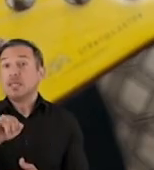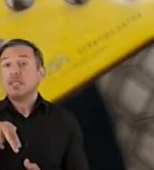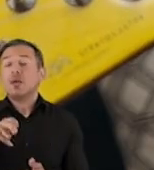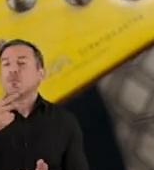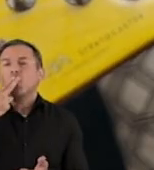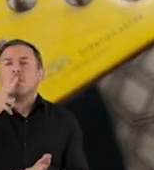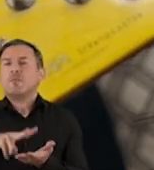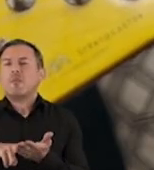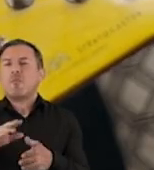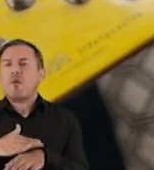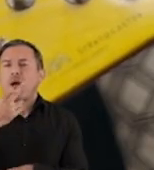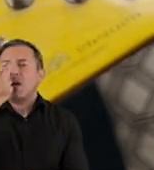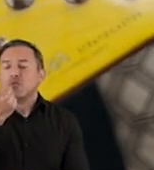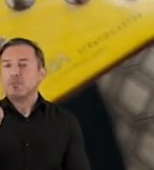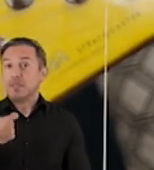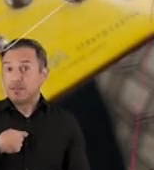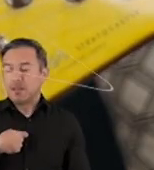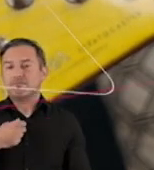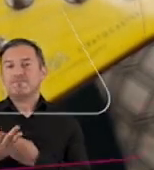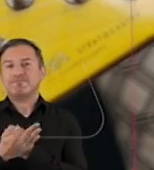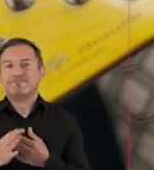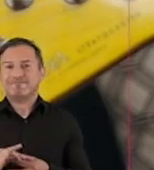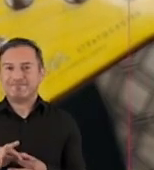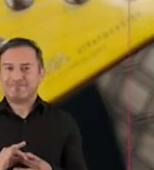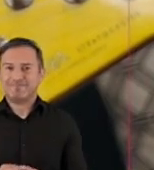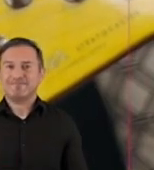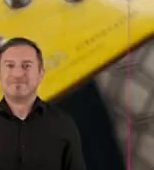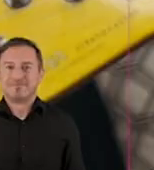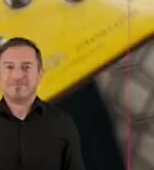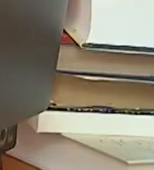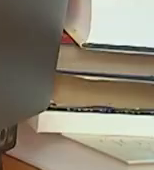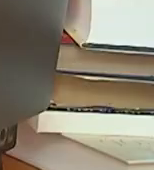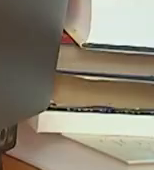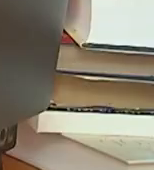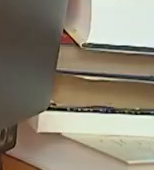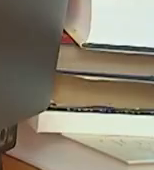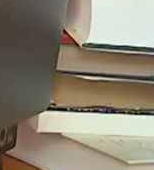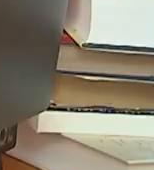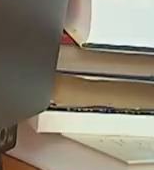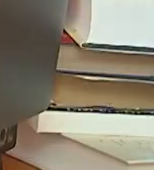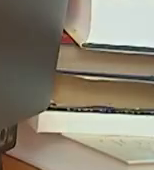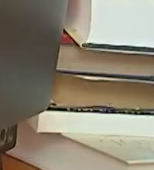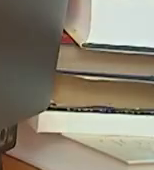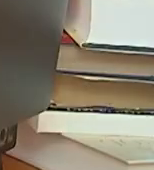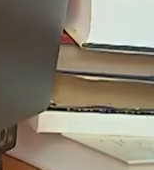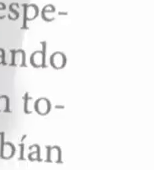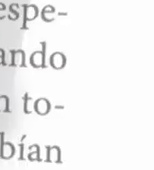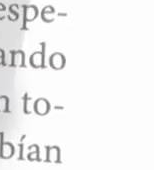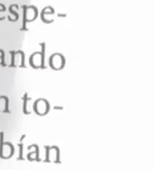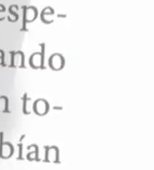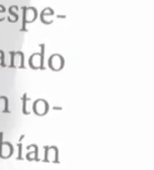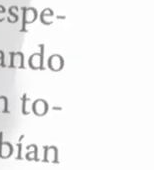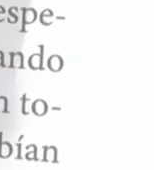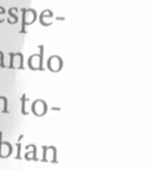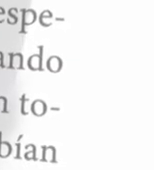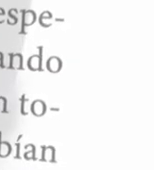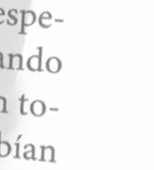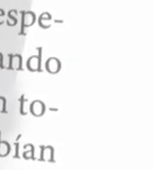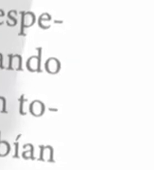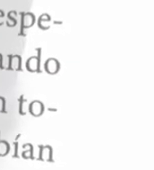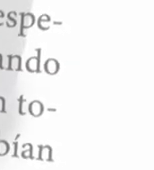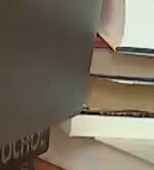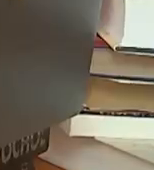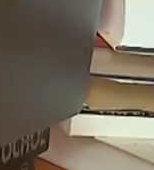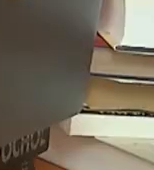Nene es valioso porque me identifica y nos une. Y líbranos del mal. ¿Cómo fue que